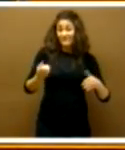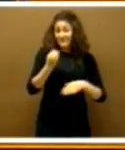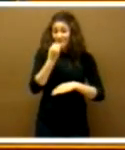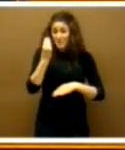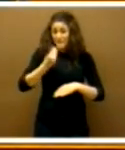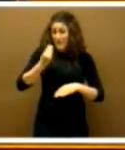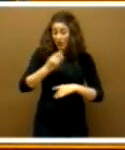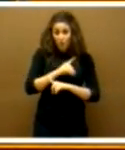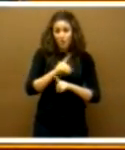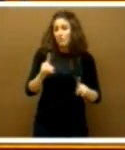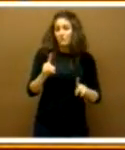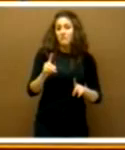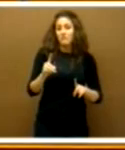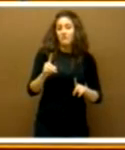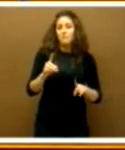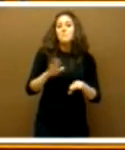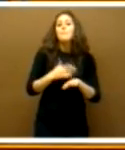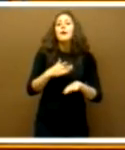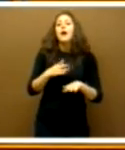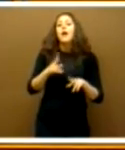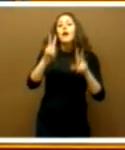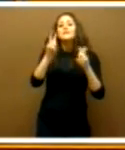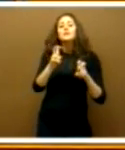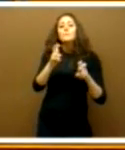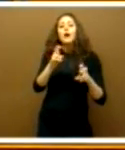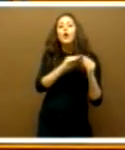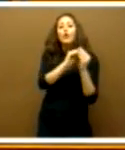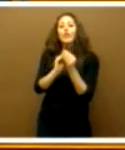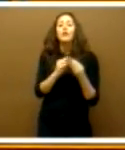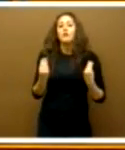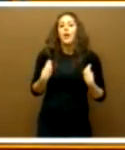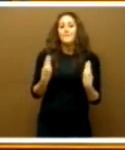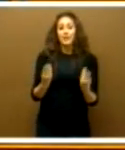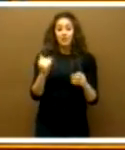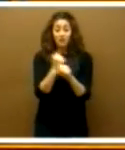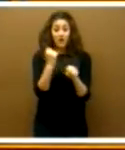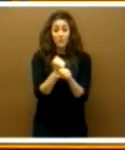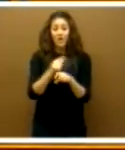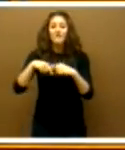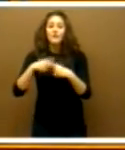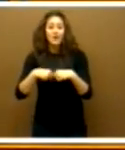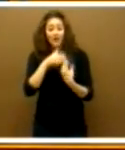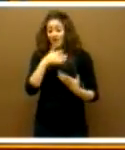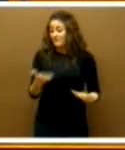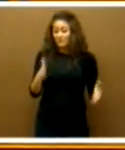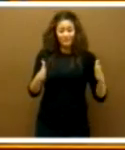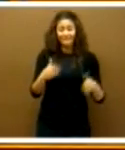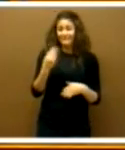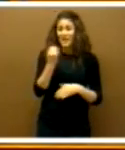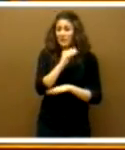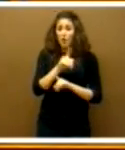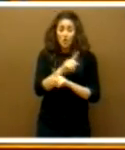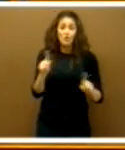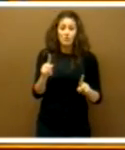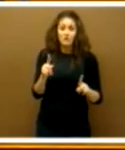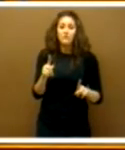oportuno para hablar de conciliación de la vida laboral y familiar, pues, en estos momentos, señora consejera, teniendo